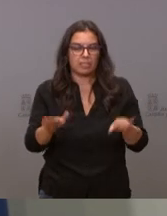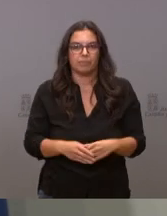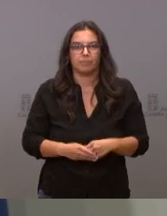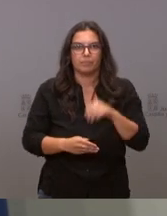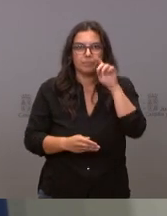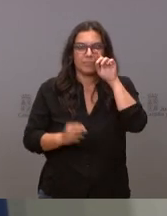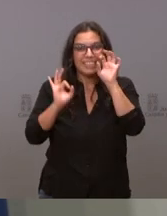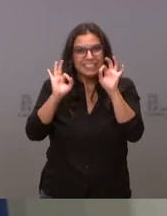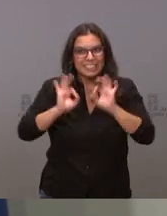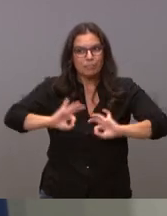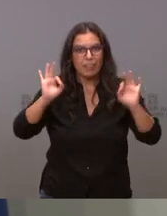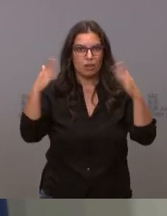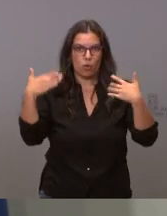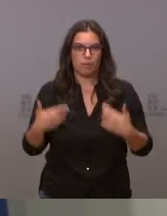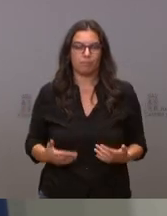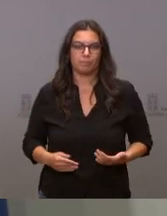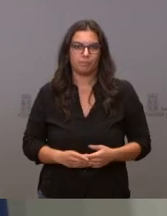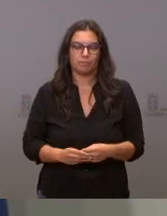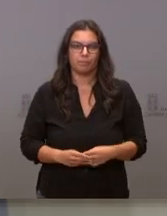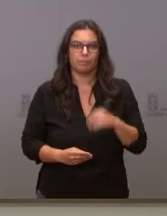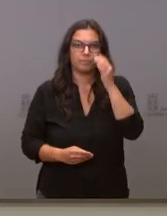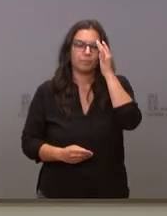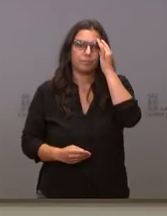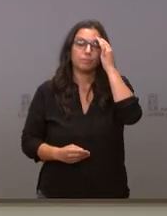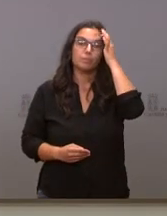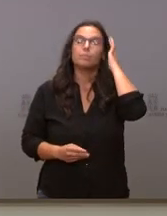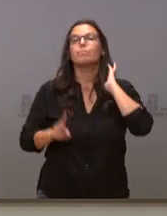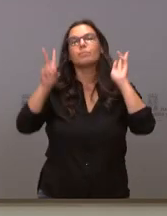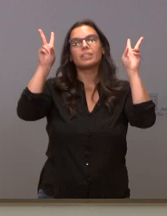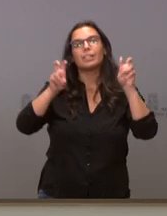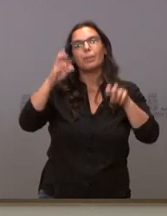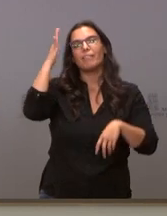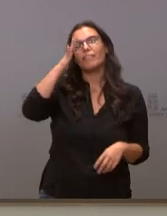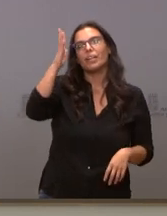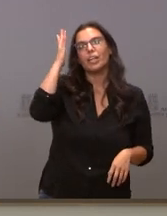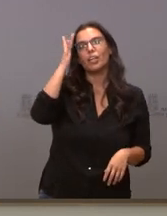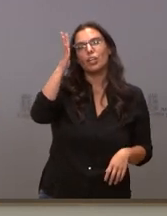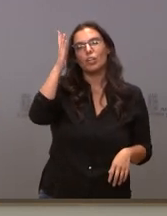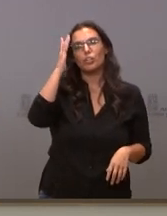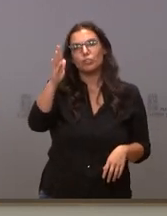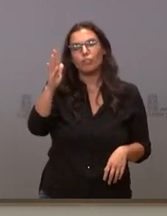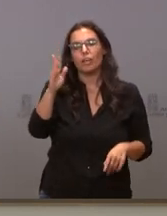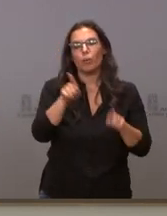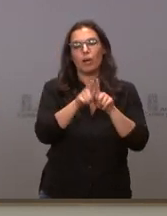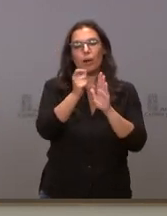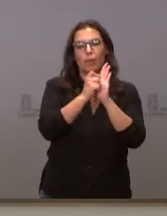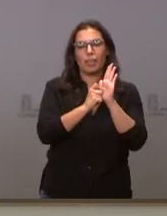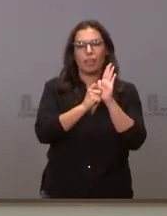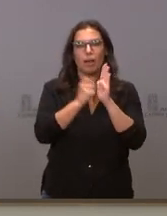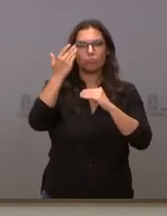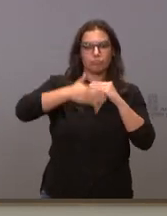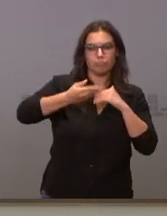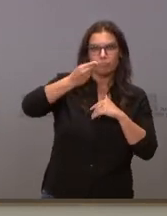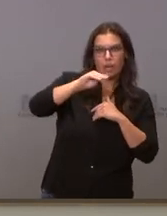una limitación especial una cuestión sobre la filosofía de quitar o poner medidas se